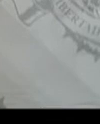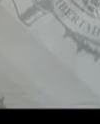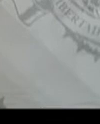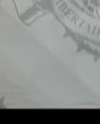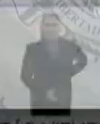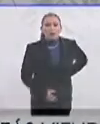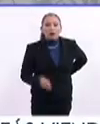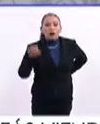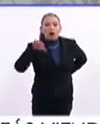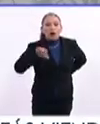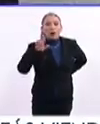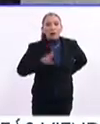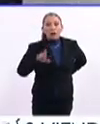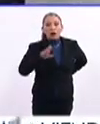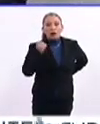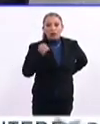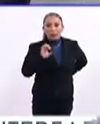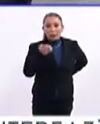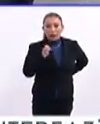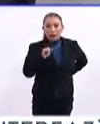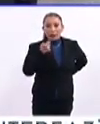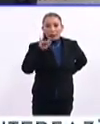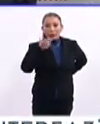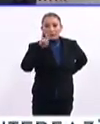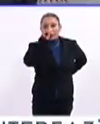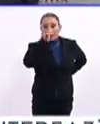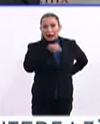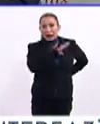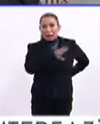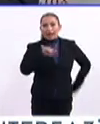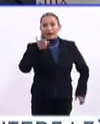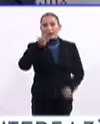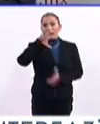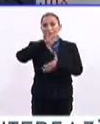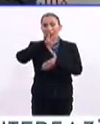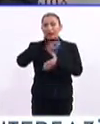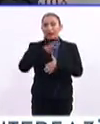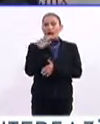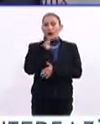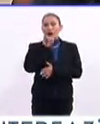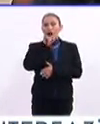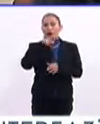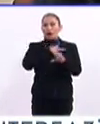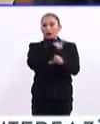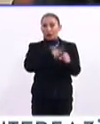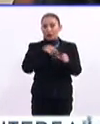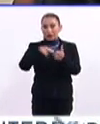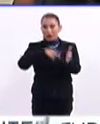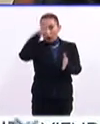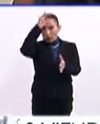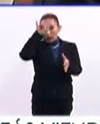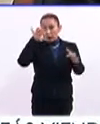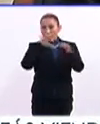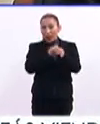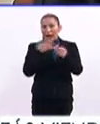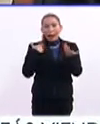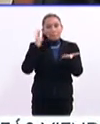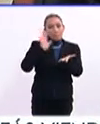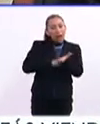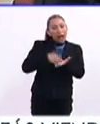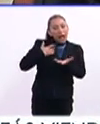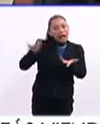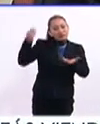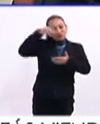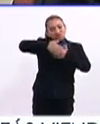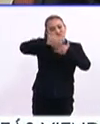Hoy, miércoles 9 de enero en Interfaz, la Secretaría General Hidroamericana y el Colegio Nacional firman un convenio para enriquecer